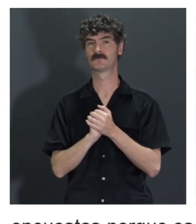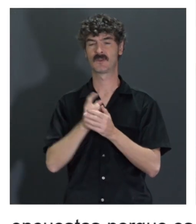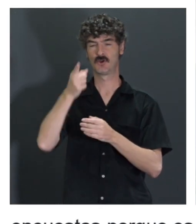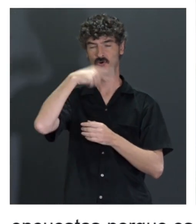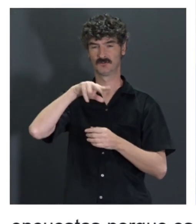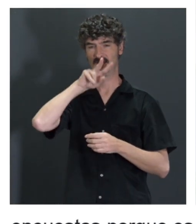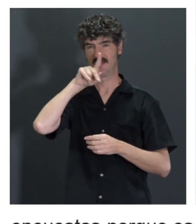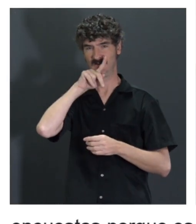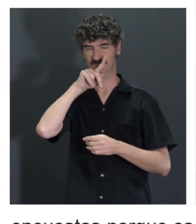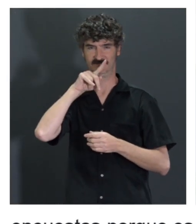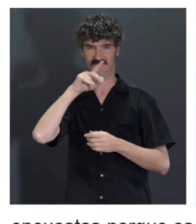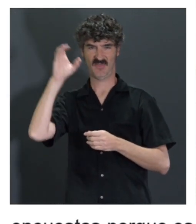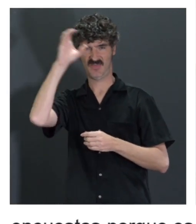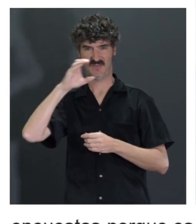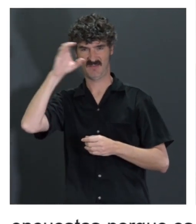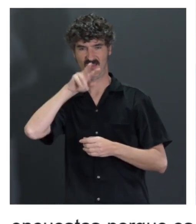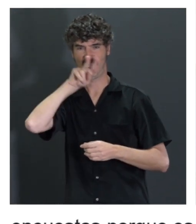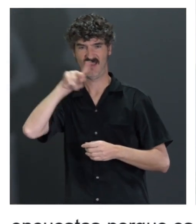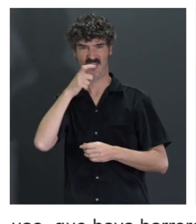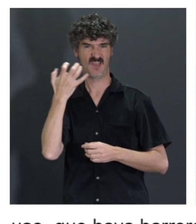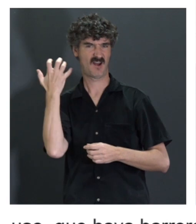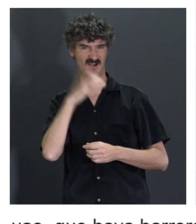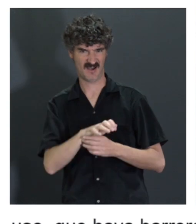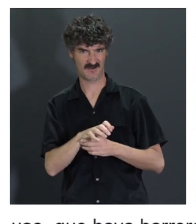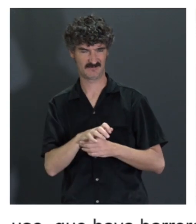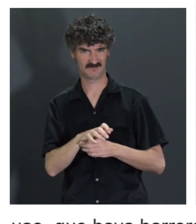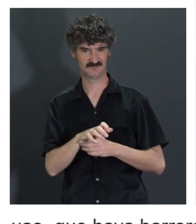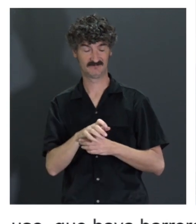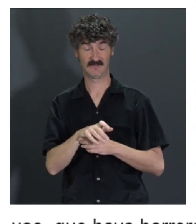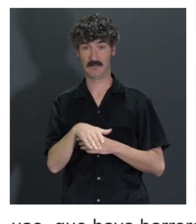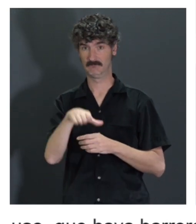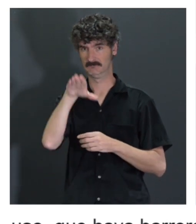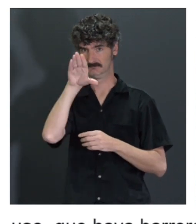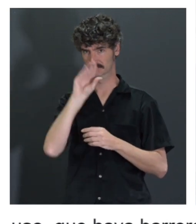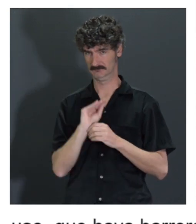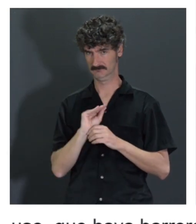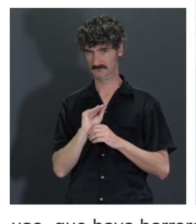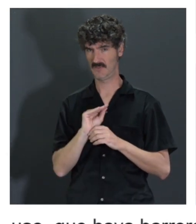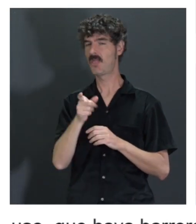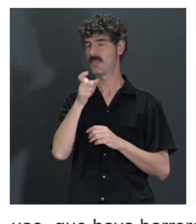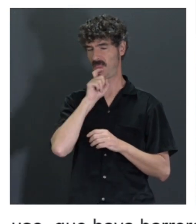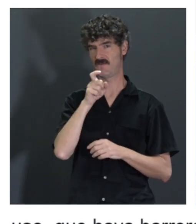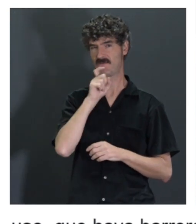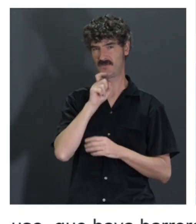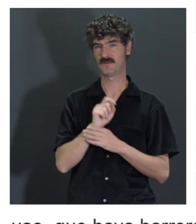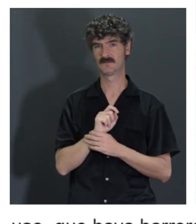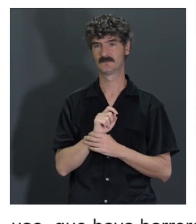palabrotas muy extrañas, y entonces, pues no, o sea, es muy difícil